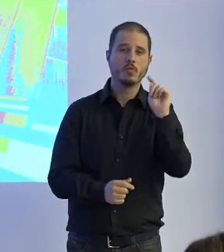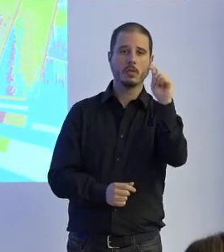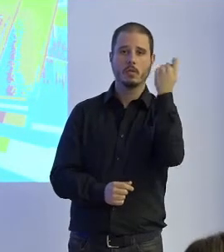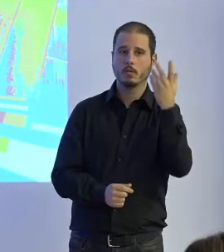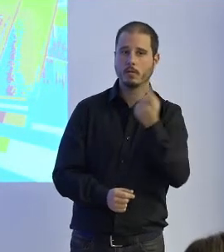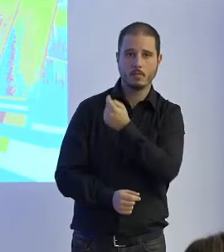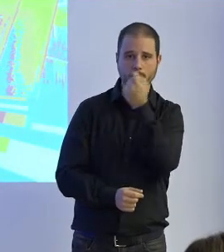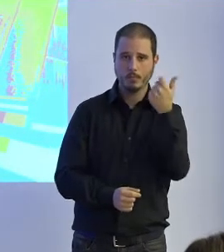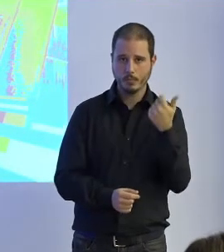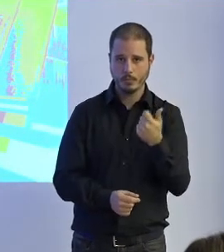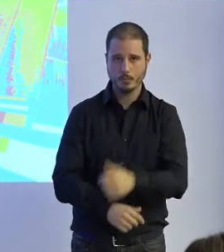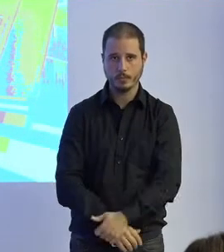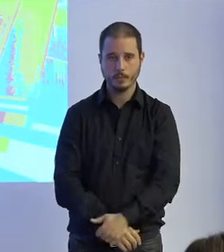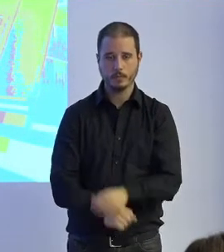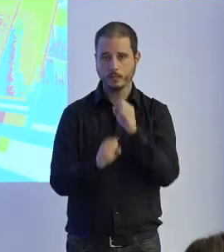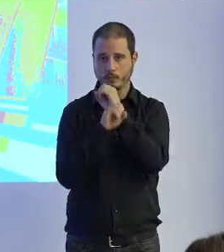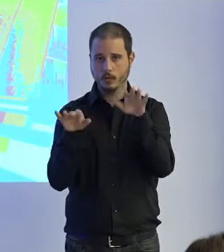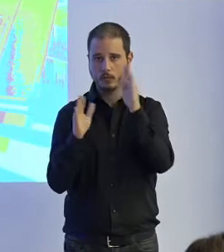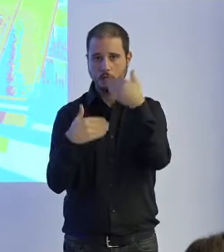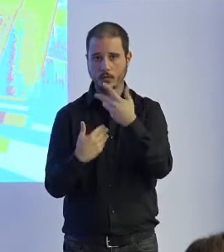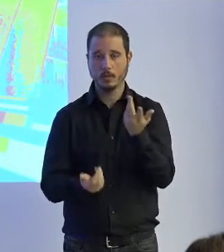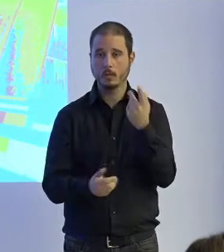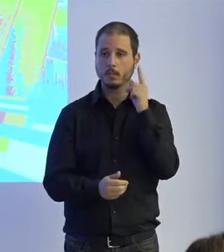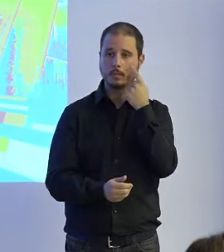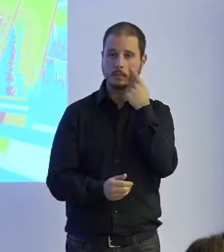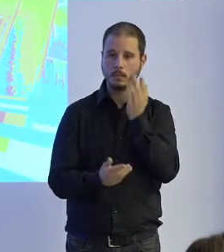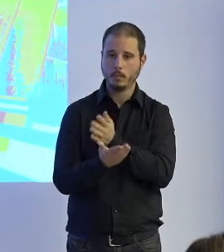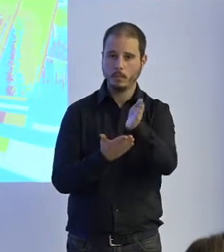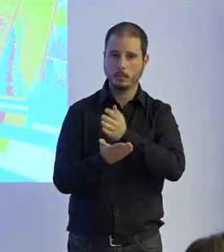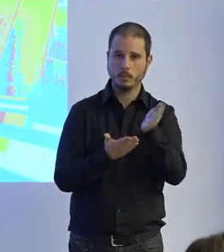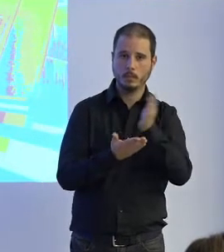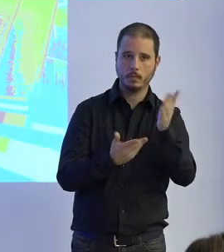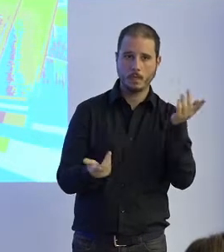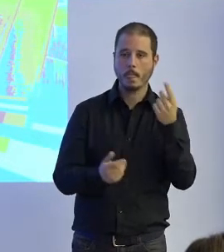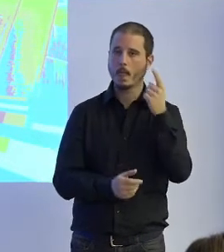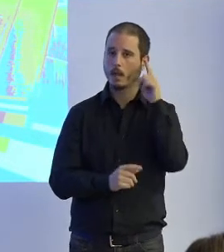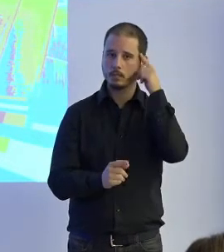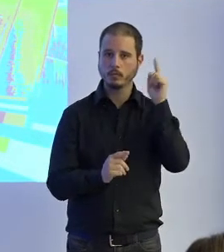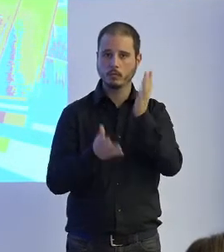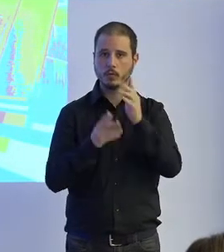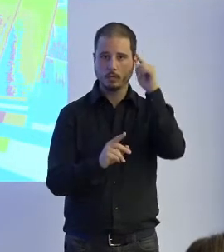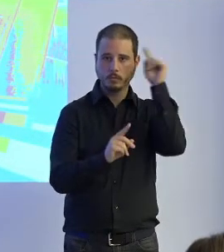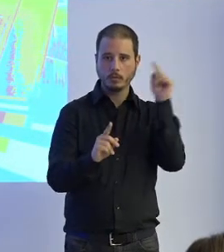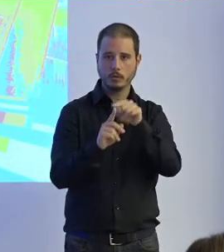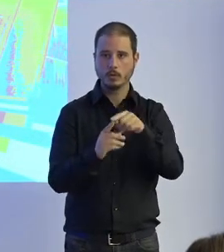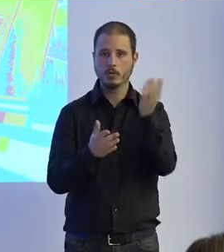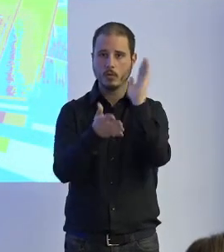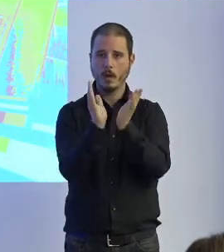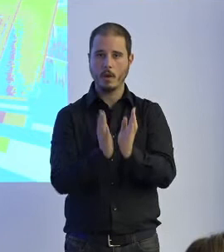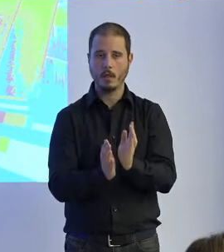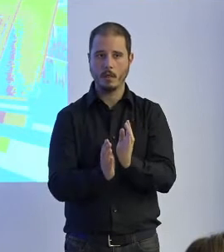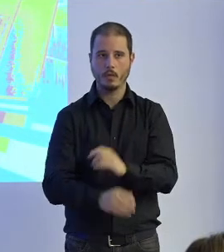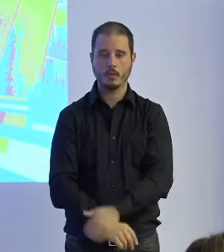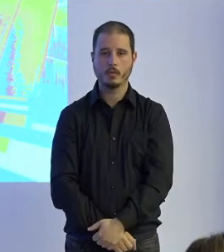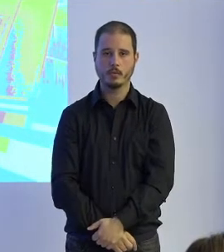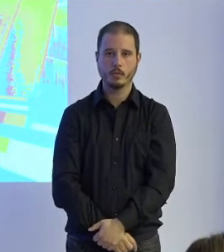difíciles entonces empezamos a ver alternativas y empezamos a ver la robótica para rehabilitación y específicamente neurorehabilitación también trabajamos